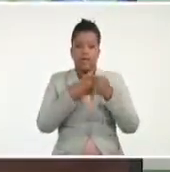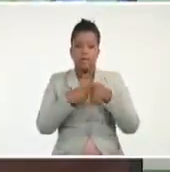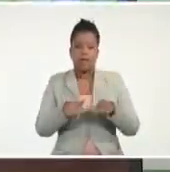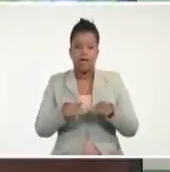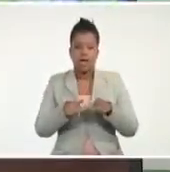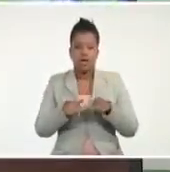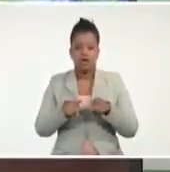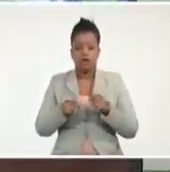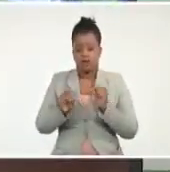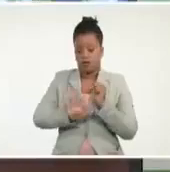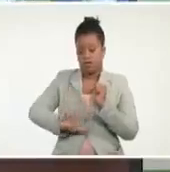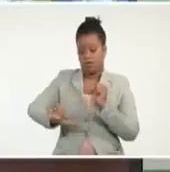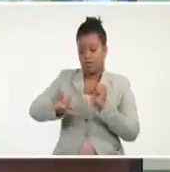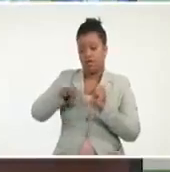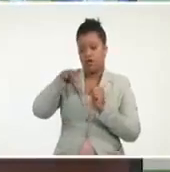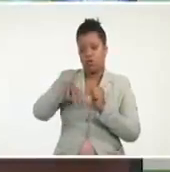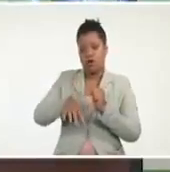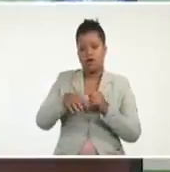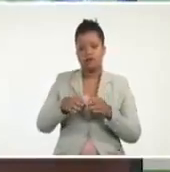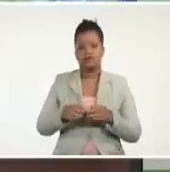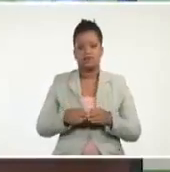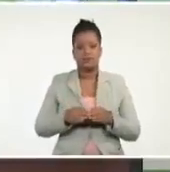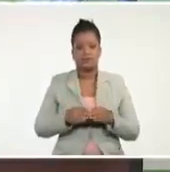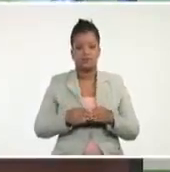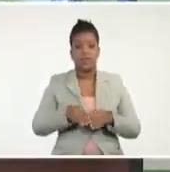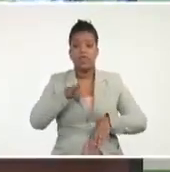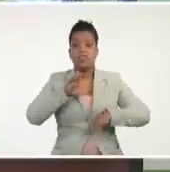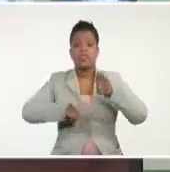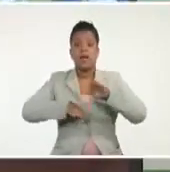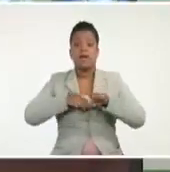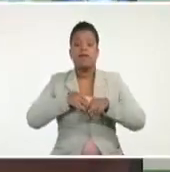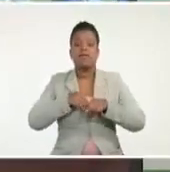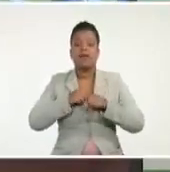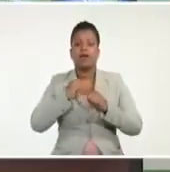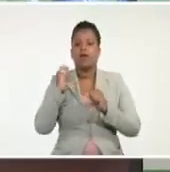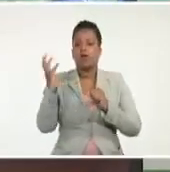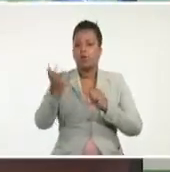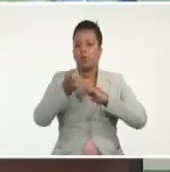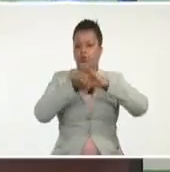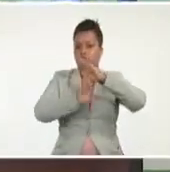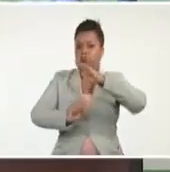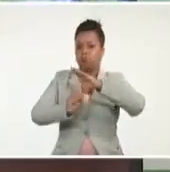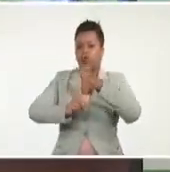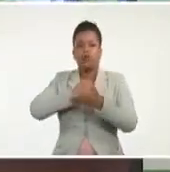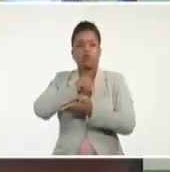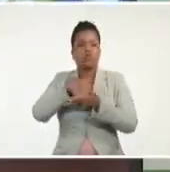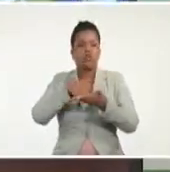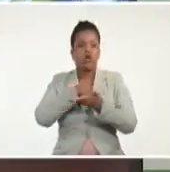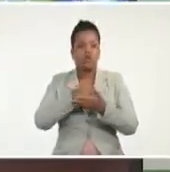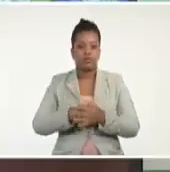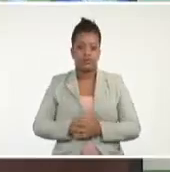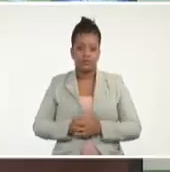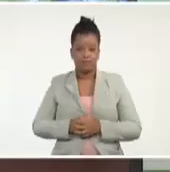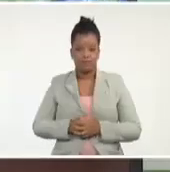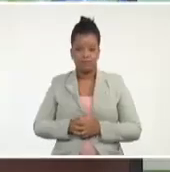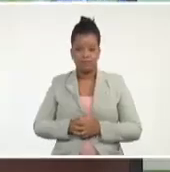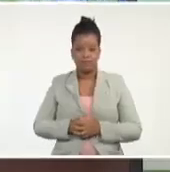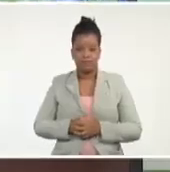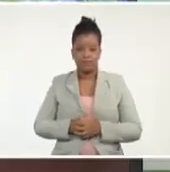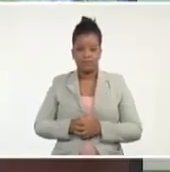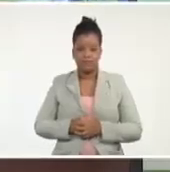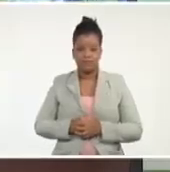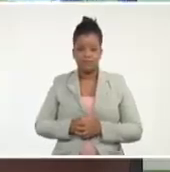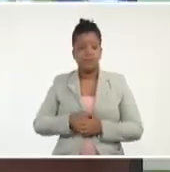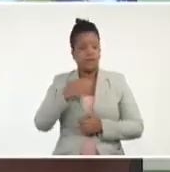y de cualquier dirección porque depende de donde esté la tormenta eléctrica. O sea, creo que eso es una cosa que hay que